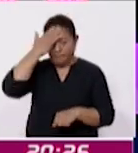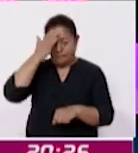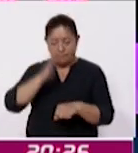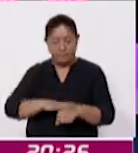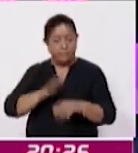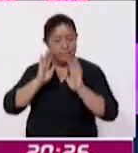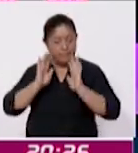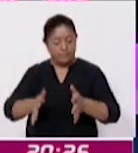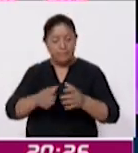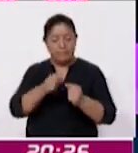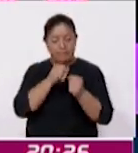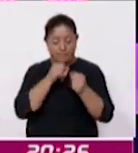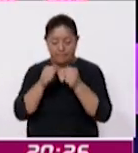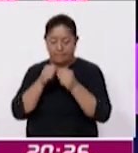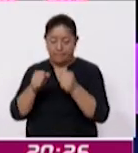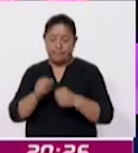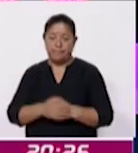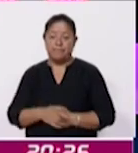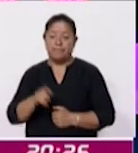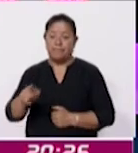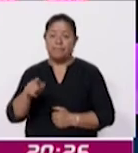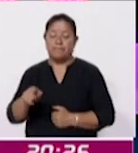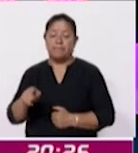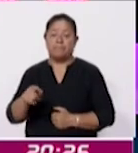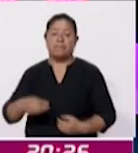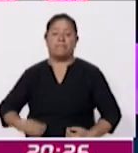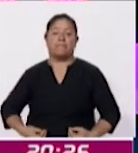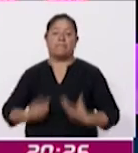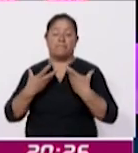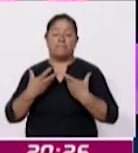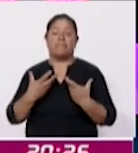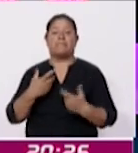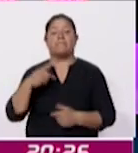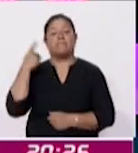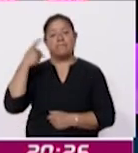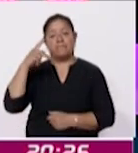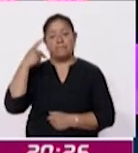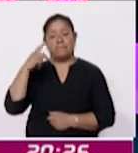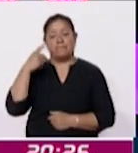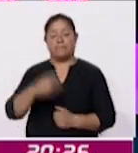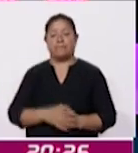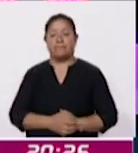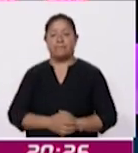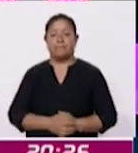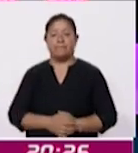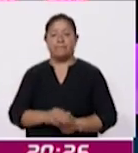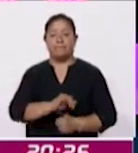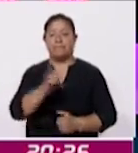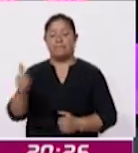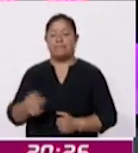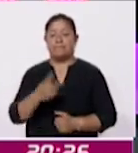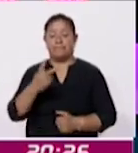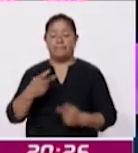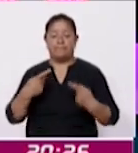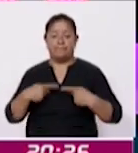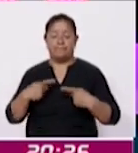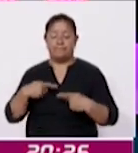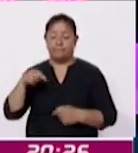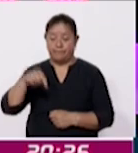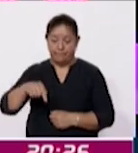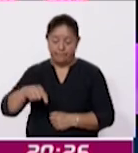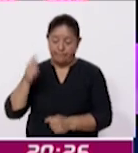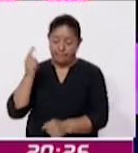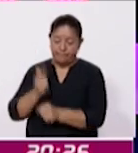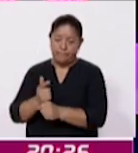prensa que son oriundos del vecino Estado de Puebla y dos personas más aquí las localizaron, pero